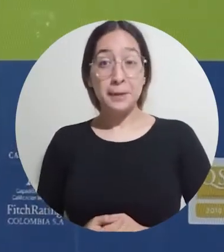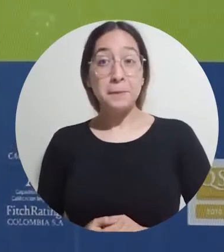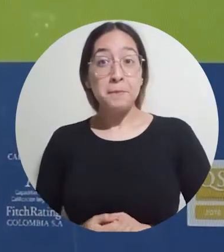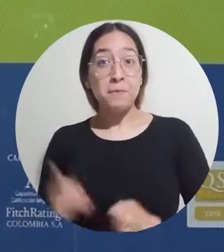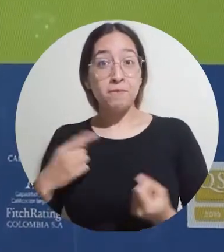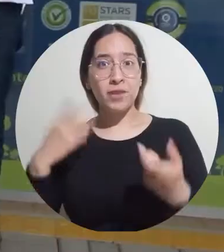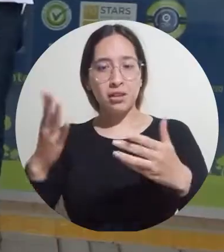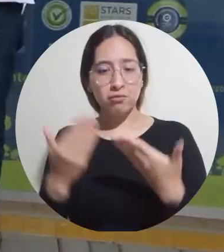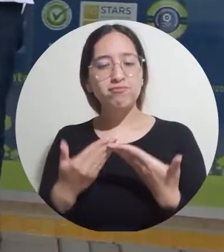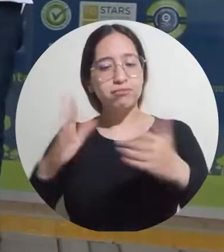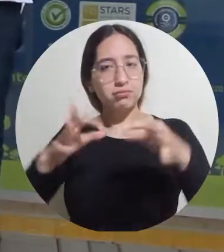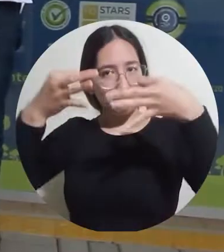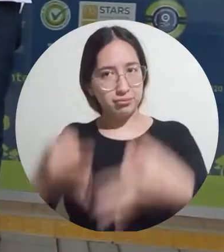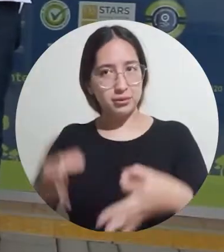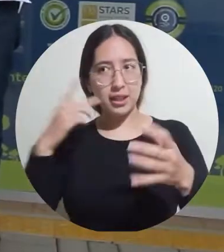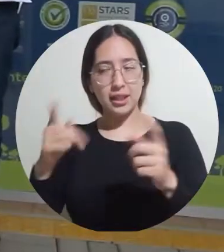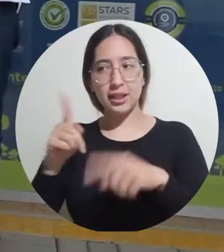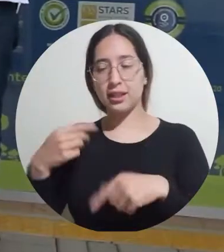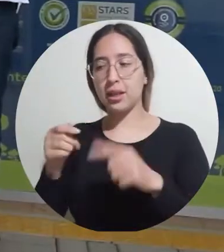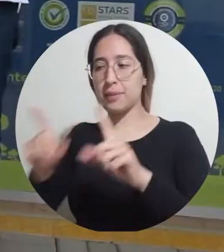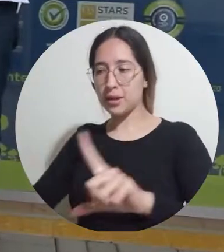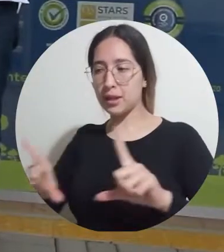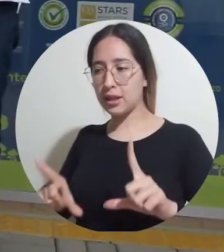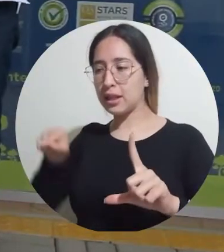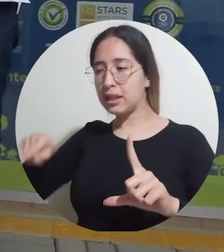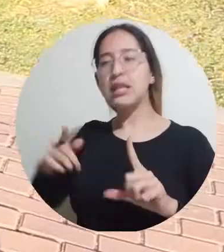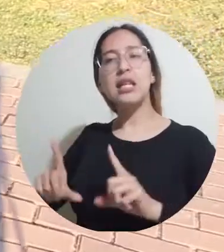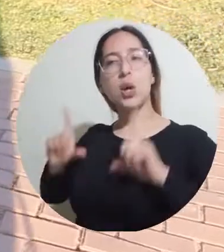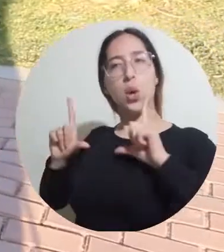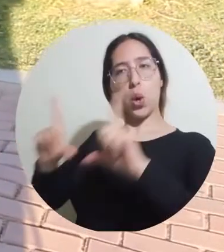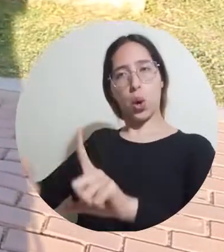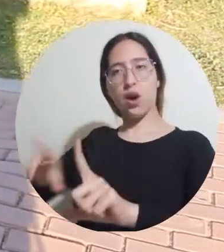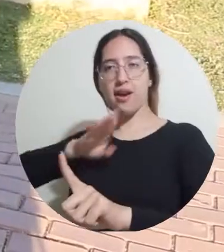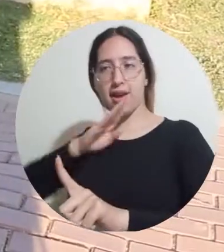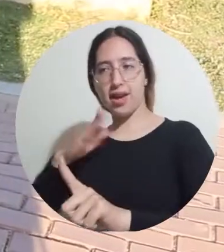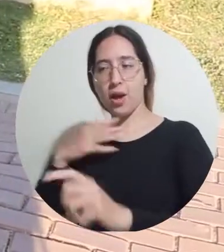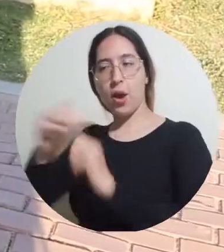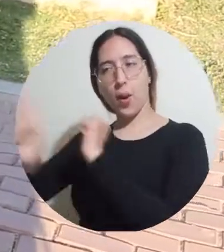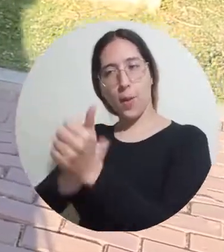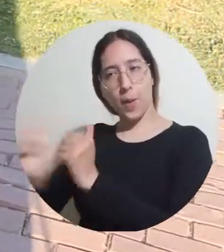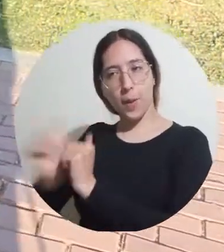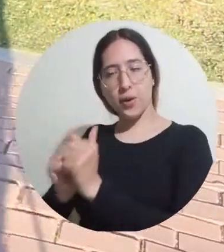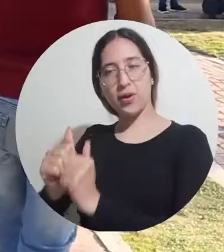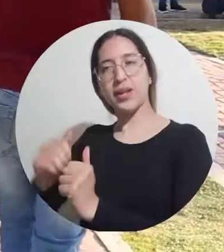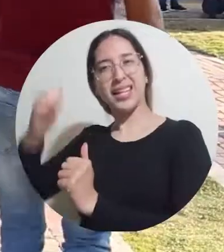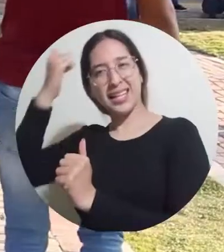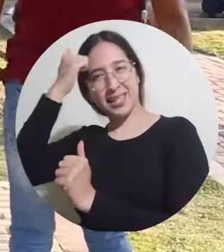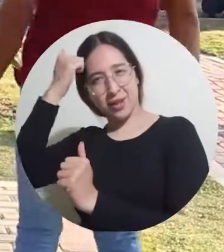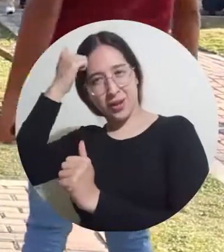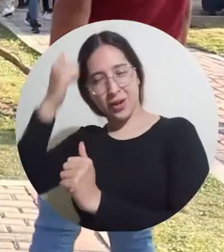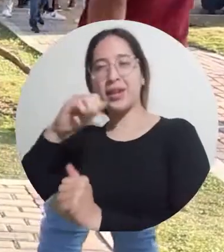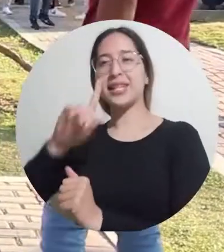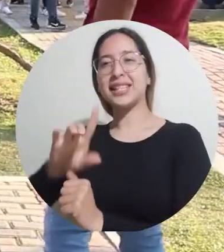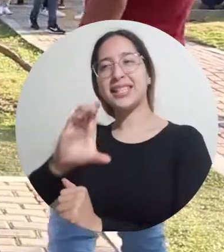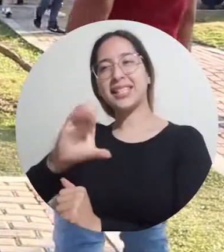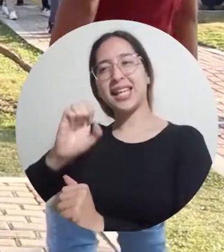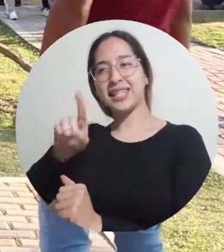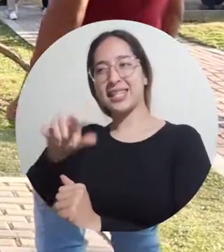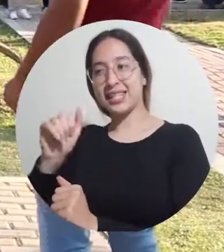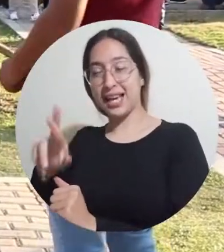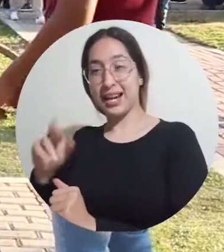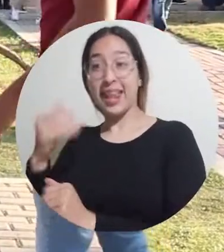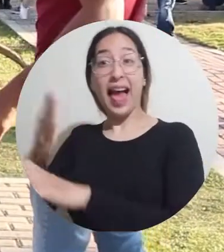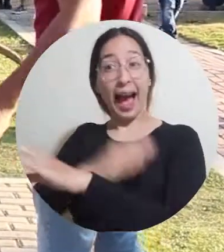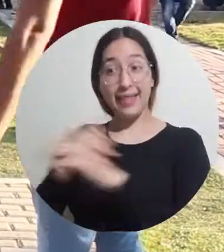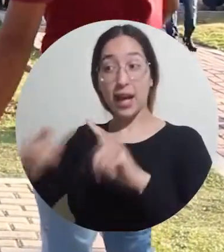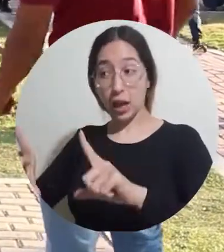programa se distinguió al graduado profesional en deportes, César Navarro Altamar, quien se destaca por su aporte al bienestar de la comunidad